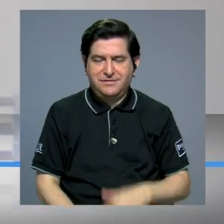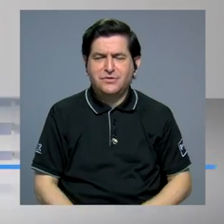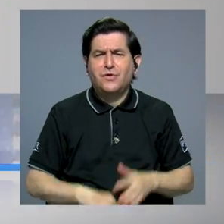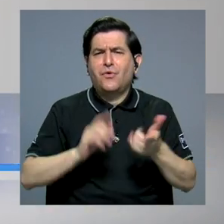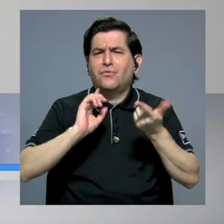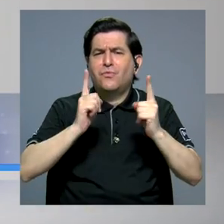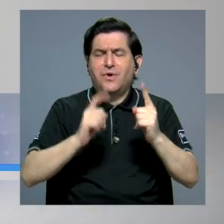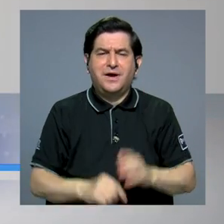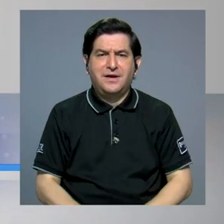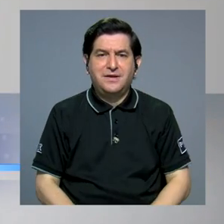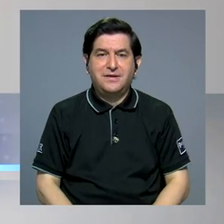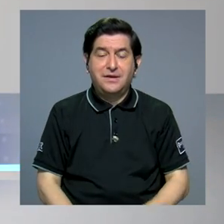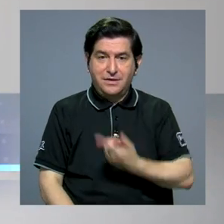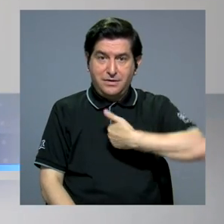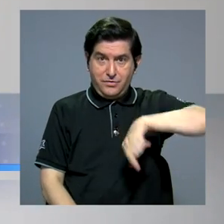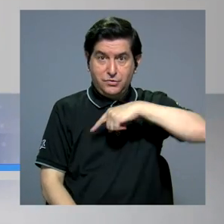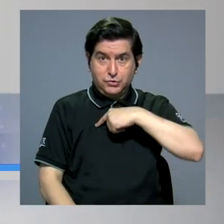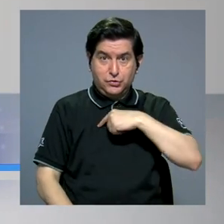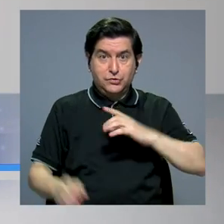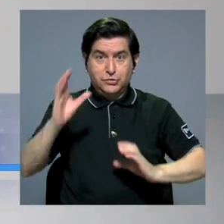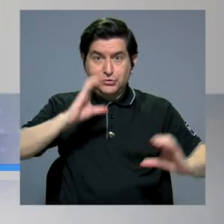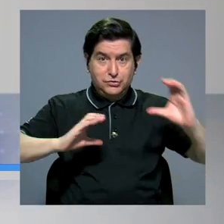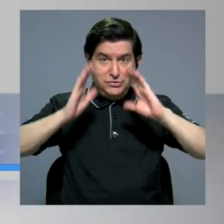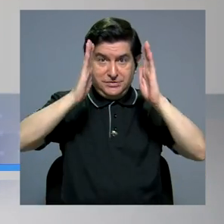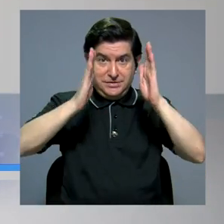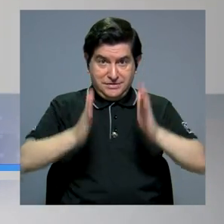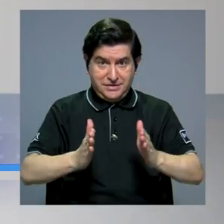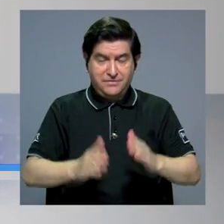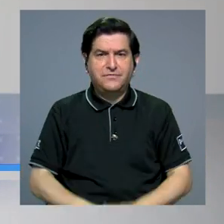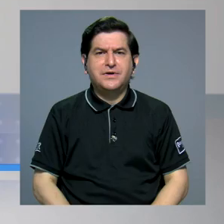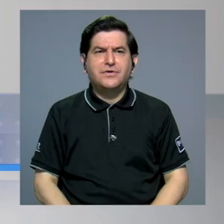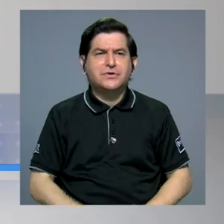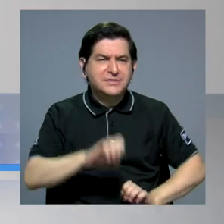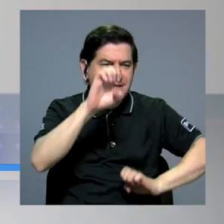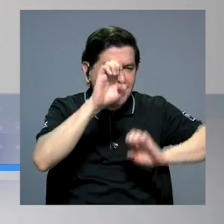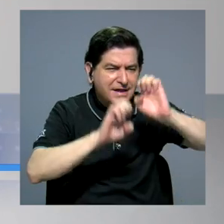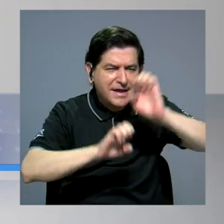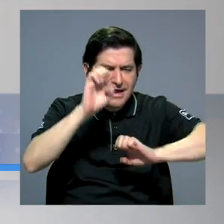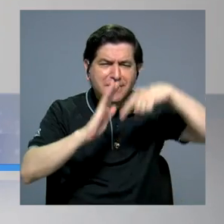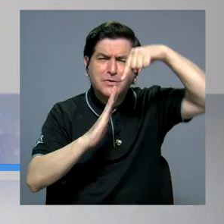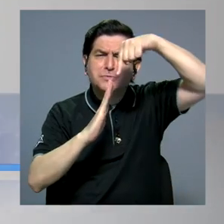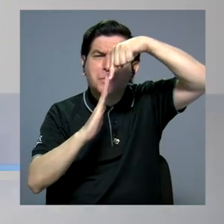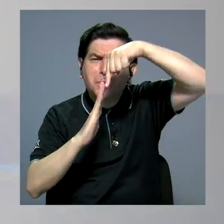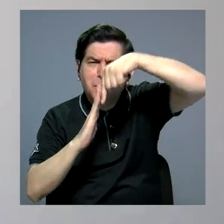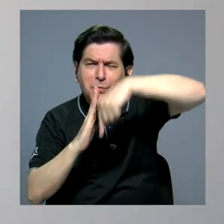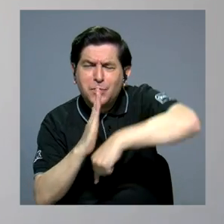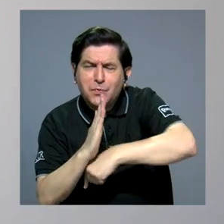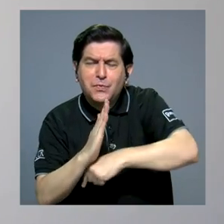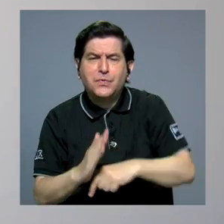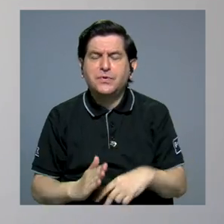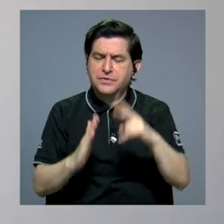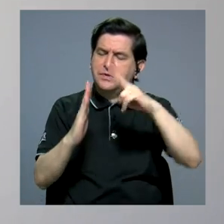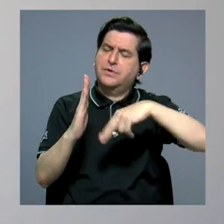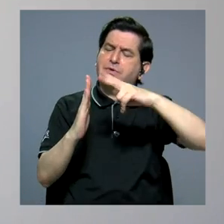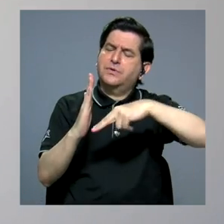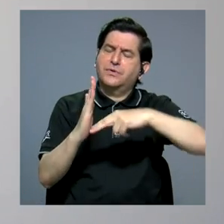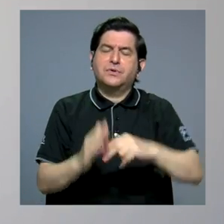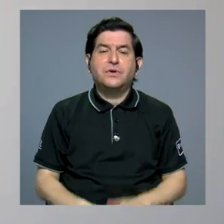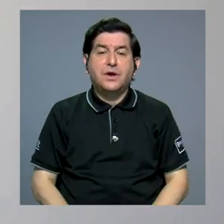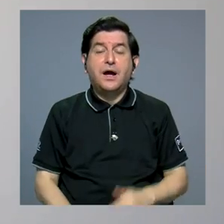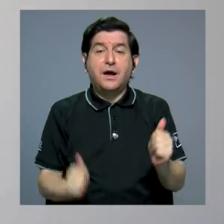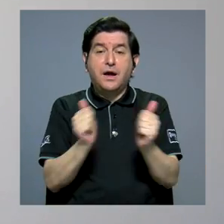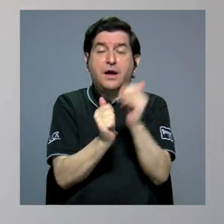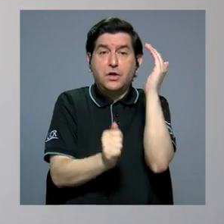el de cómo científicos hacer una evaluación exhaustiva de la literatura, ¿verdad? Con base en nuestro